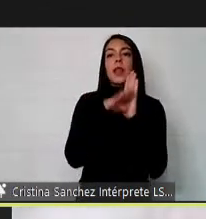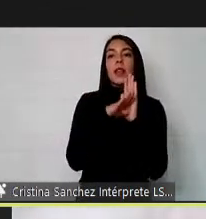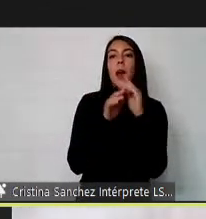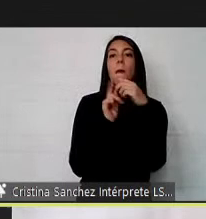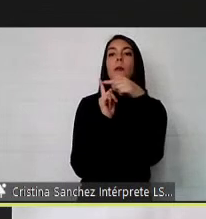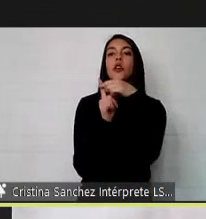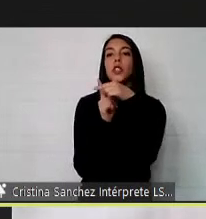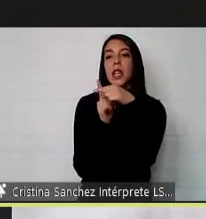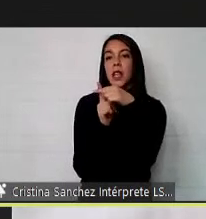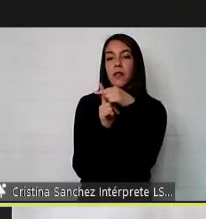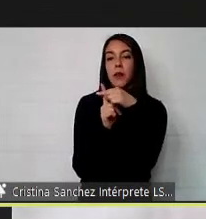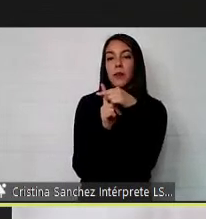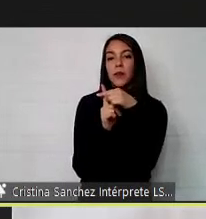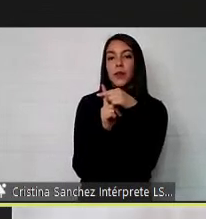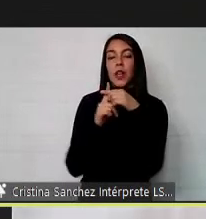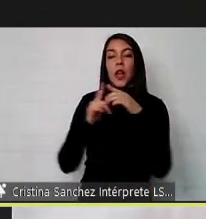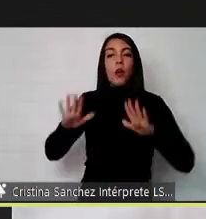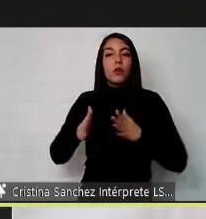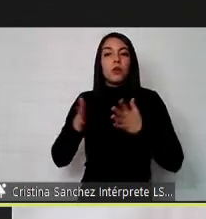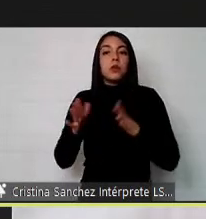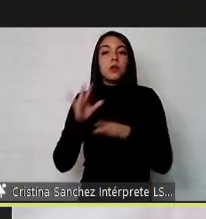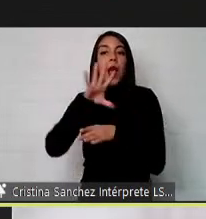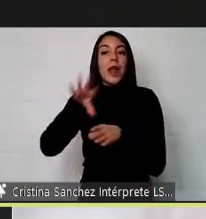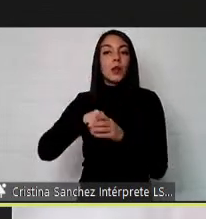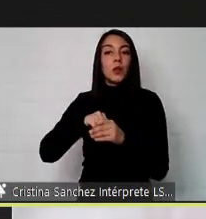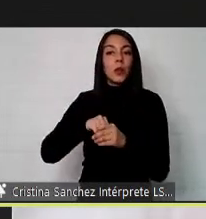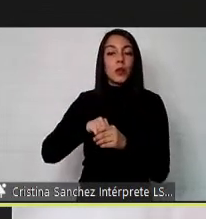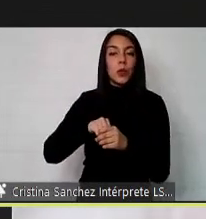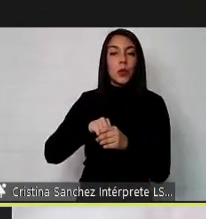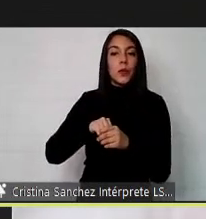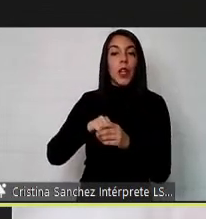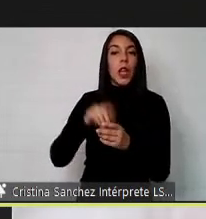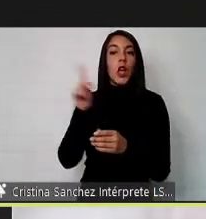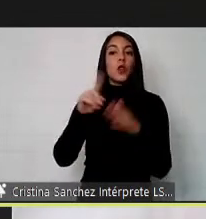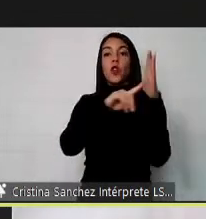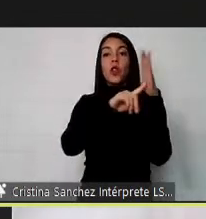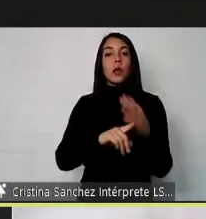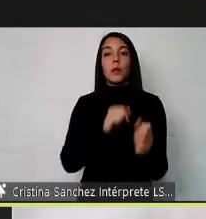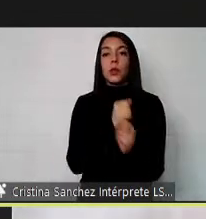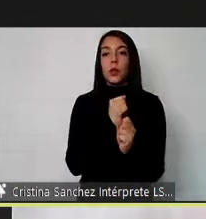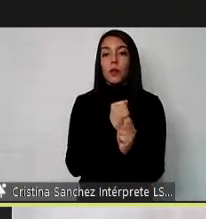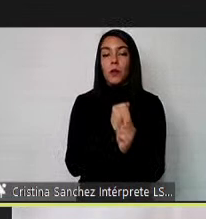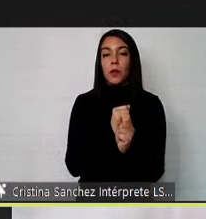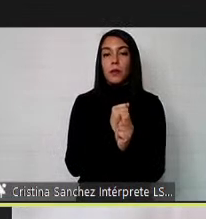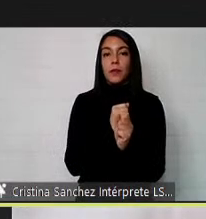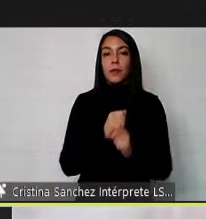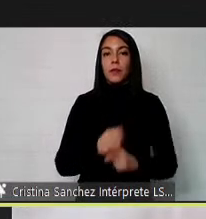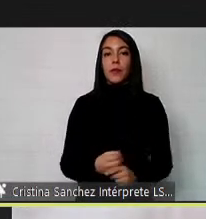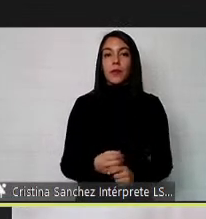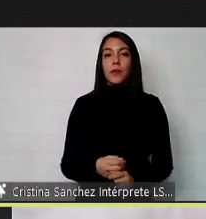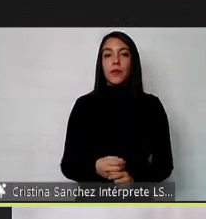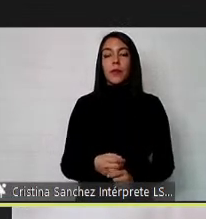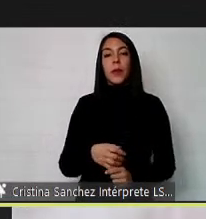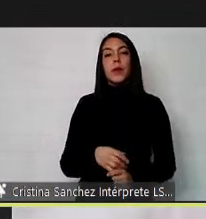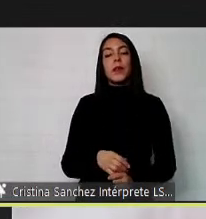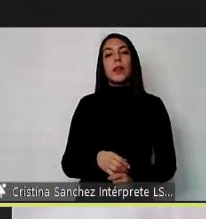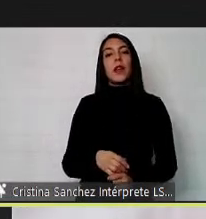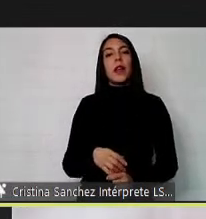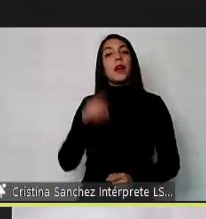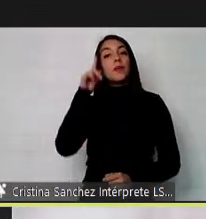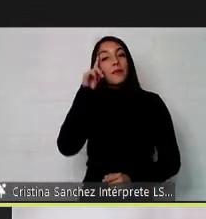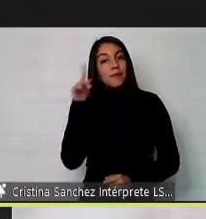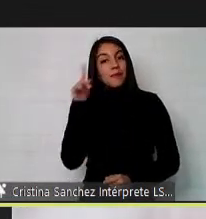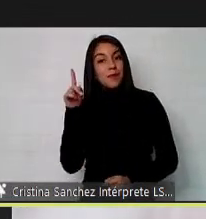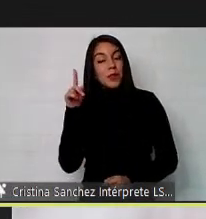activas para fomentar la inclusión y la no discriminación laboral pero ojo cuando nosotros